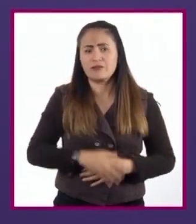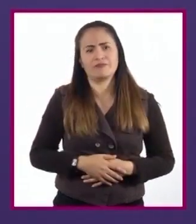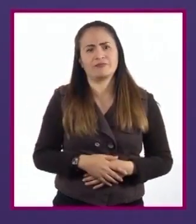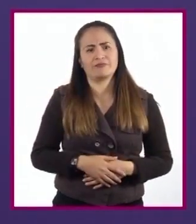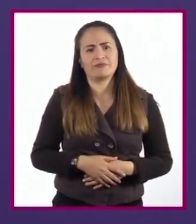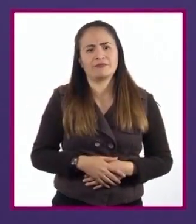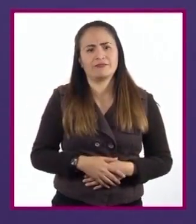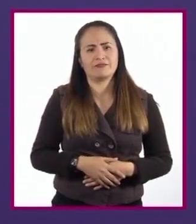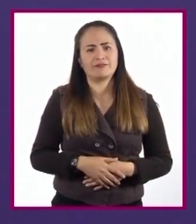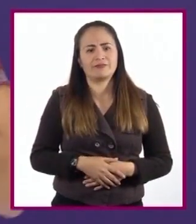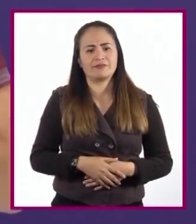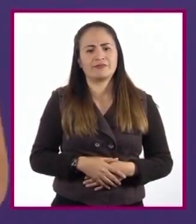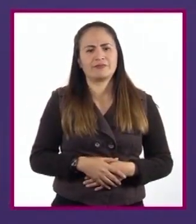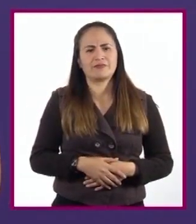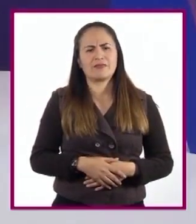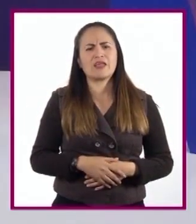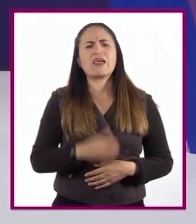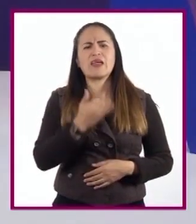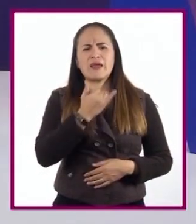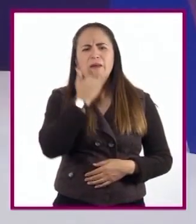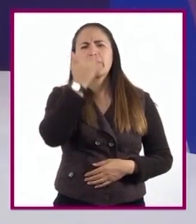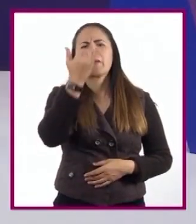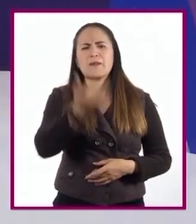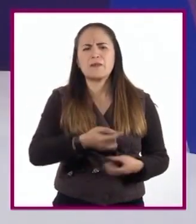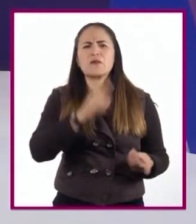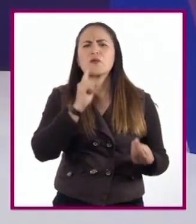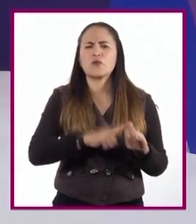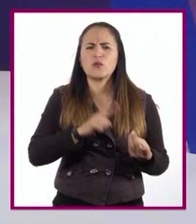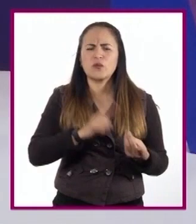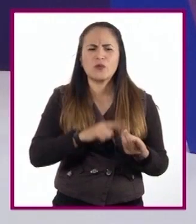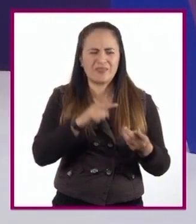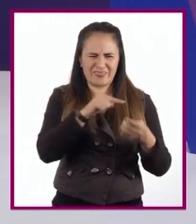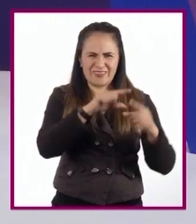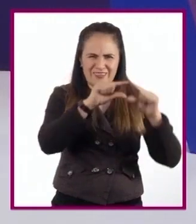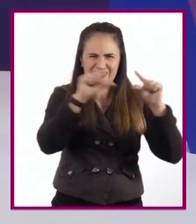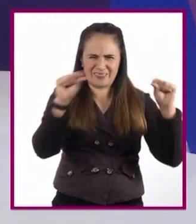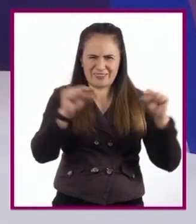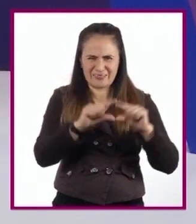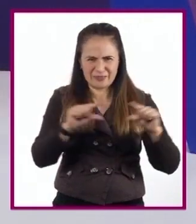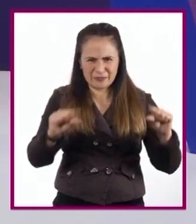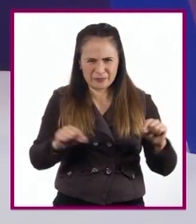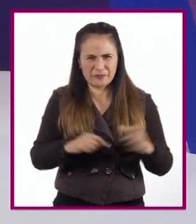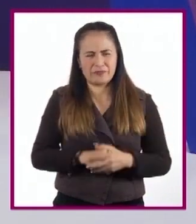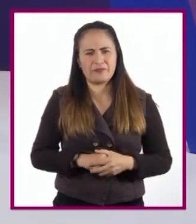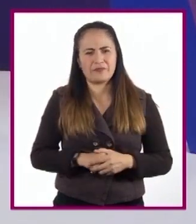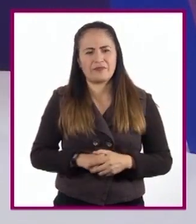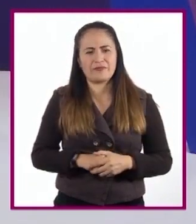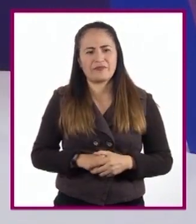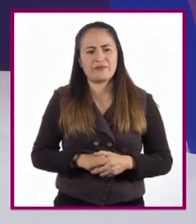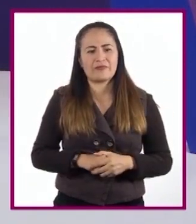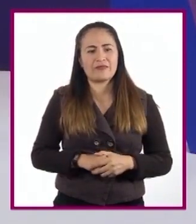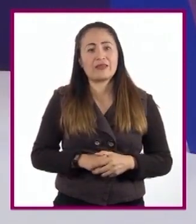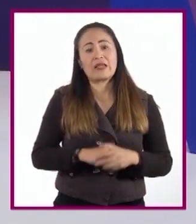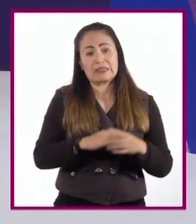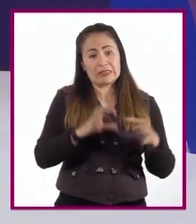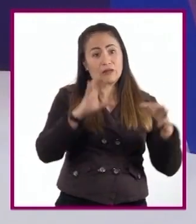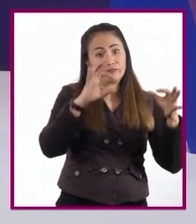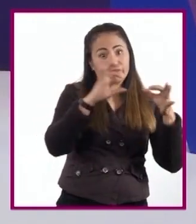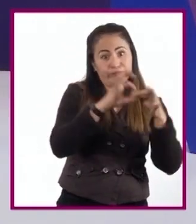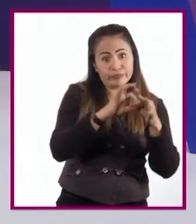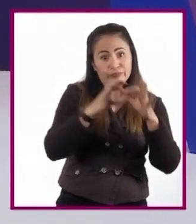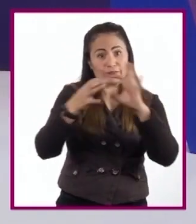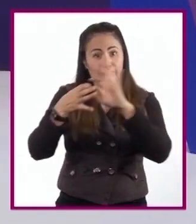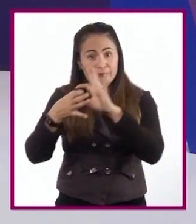pensarían ustedes que está el error? Ah, bueno, en que, aunque parece lógica, la concatenación de